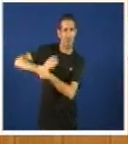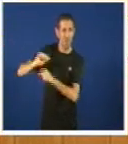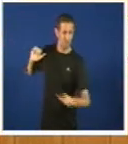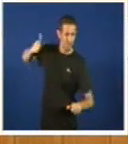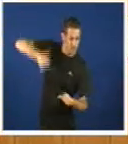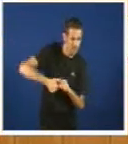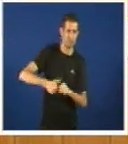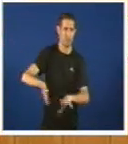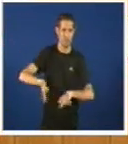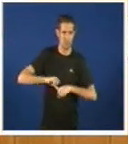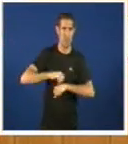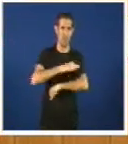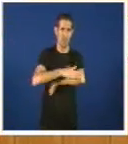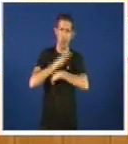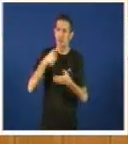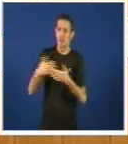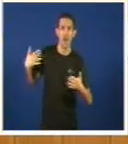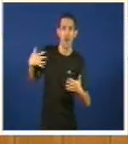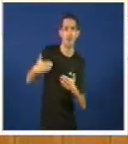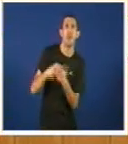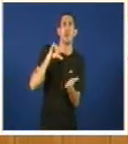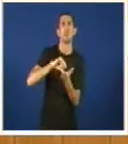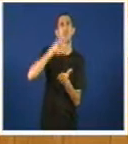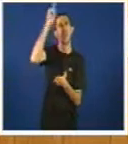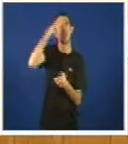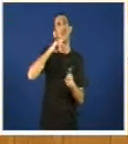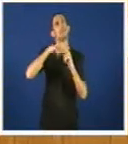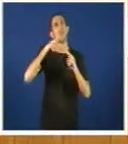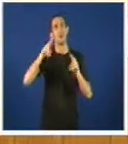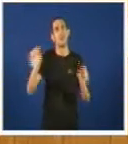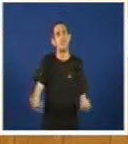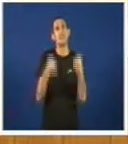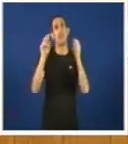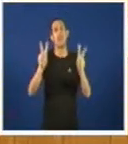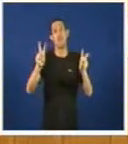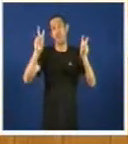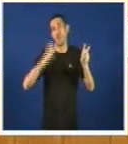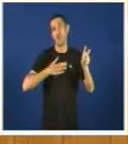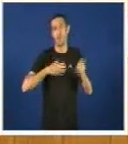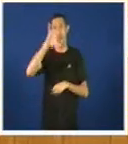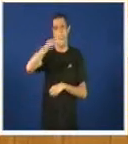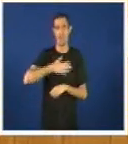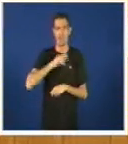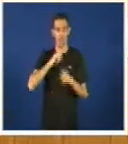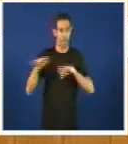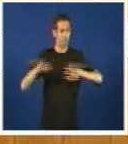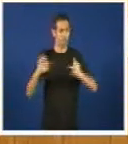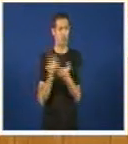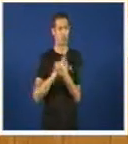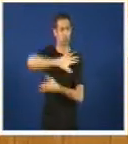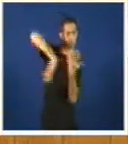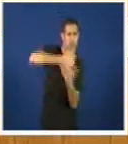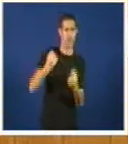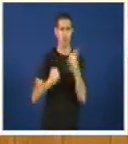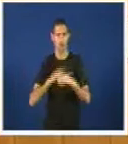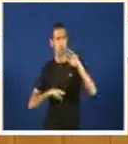legislatura dicindo que a cidade da cultura era a salvación deste país que iba a ser unha reactivación económica que iba a reactivar